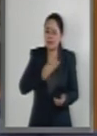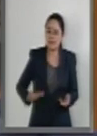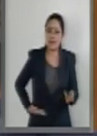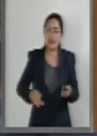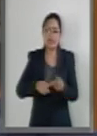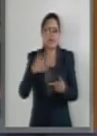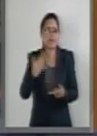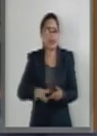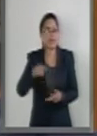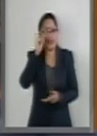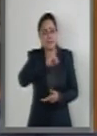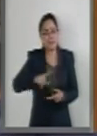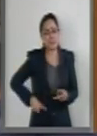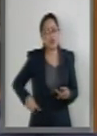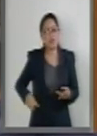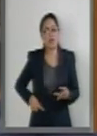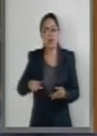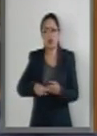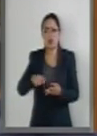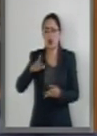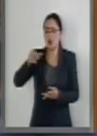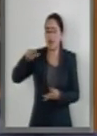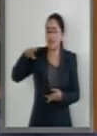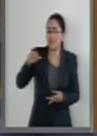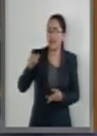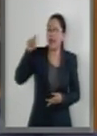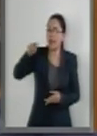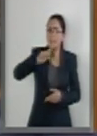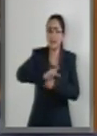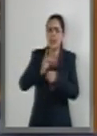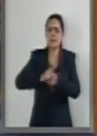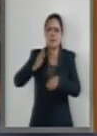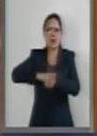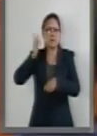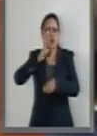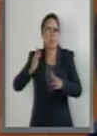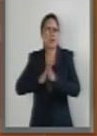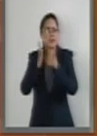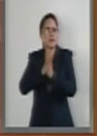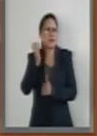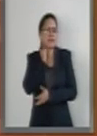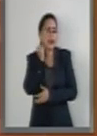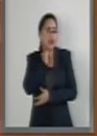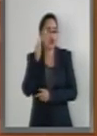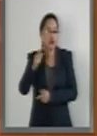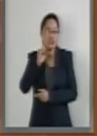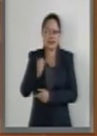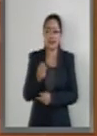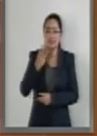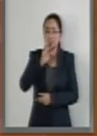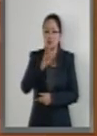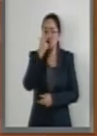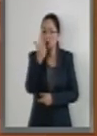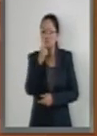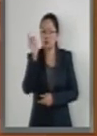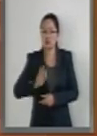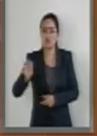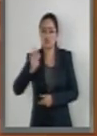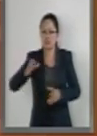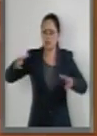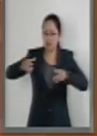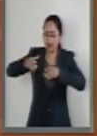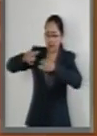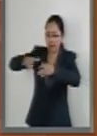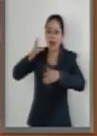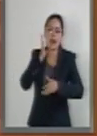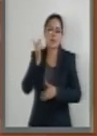gobierno. Ruanda es el país del mundo con mayor número de parlamentarias, un sesenta y tres punto ocho por ciento de los escaños de la